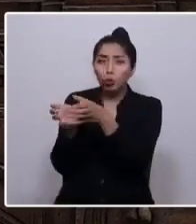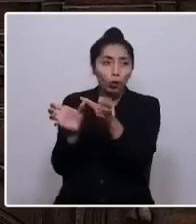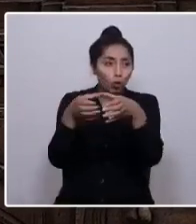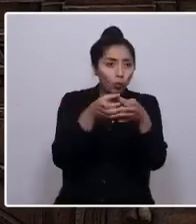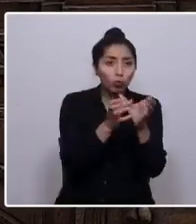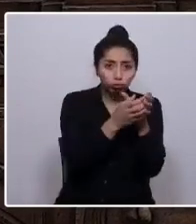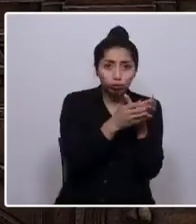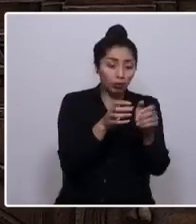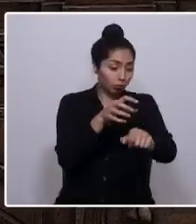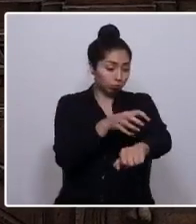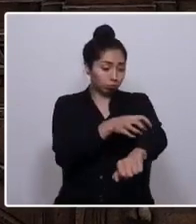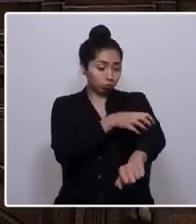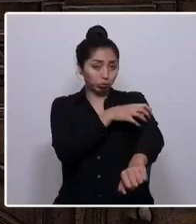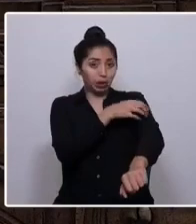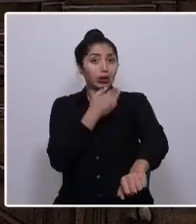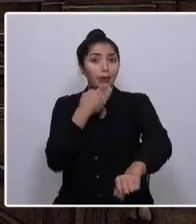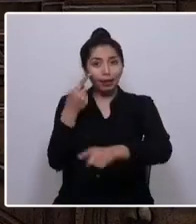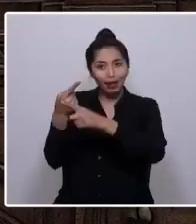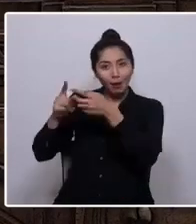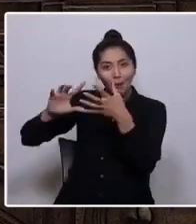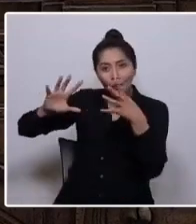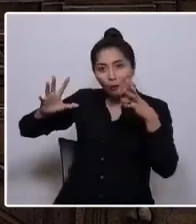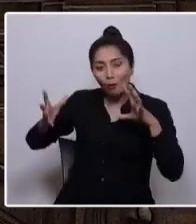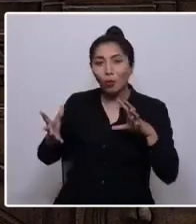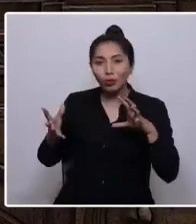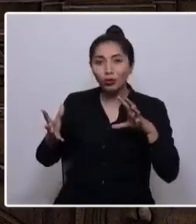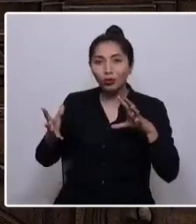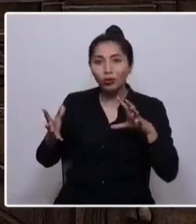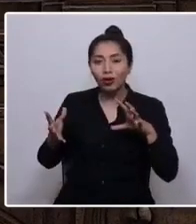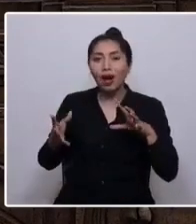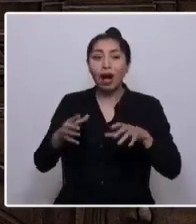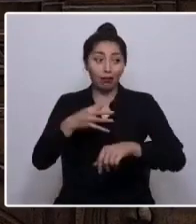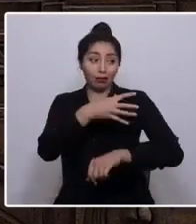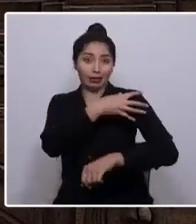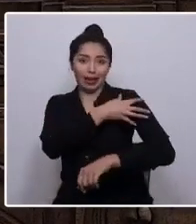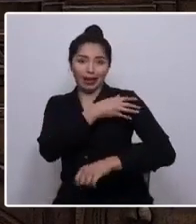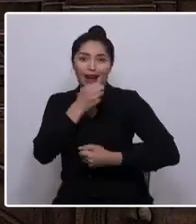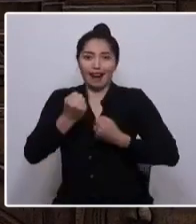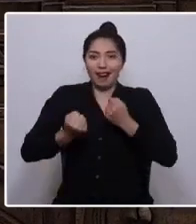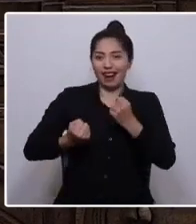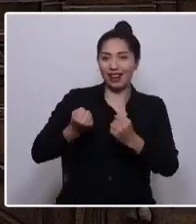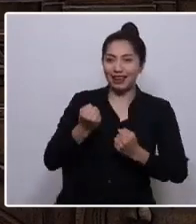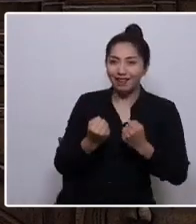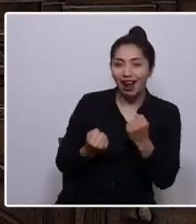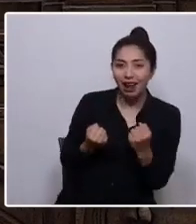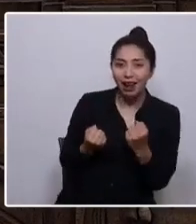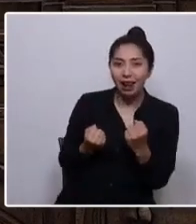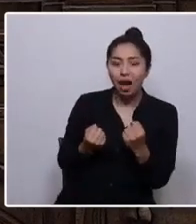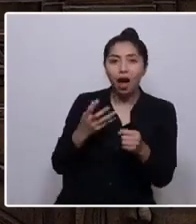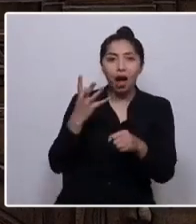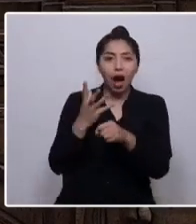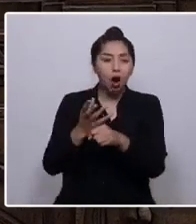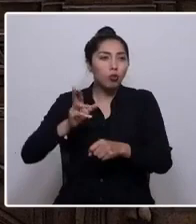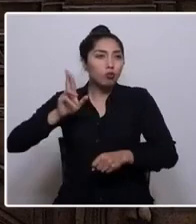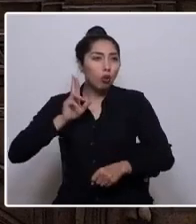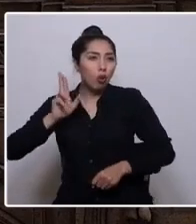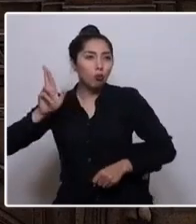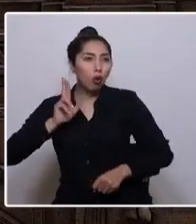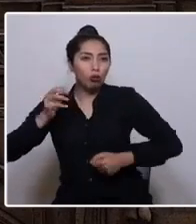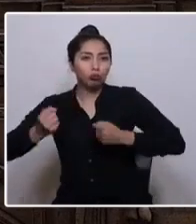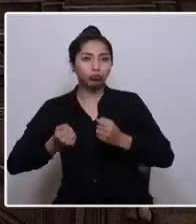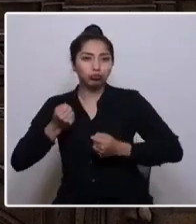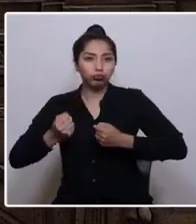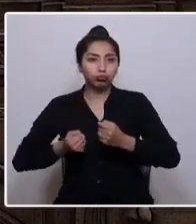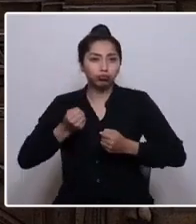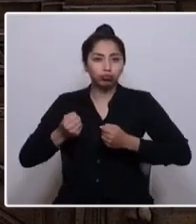país y del mundo. Una tierra de carnaval, donde resuenan el ritmo de los bronces, las tarcas y las